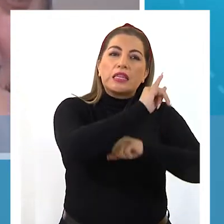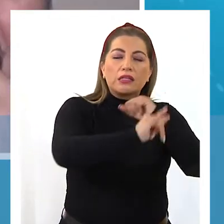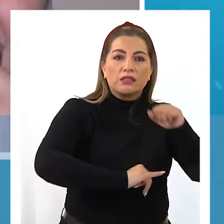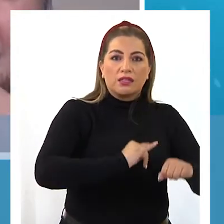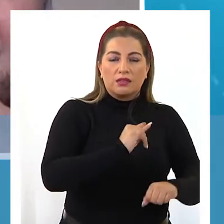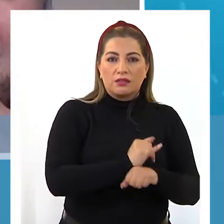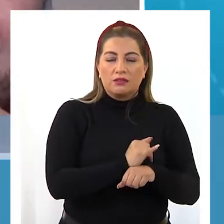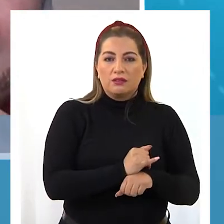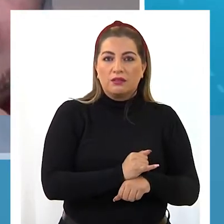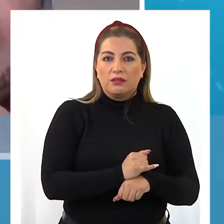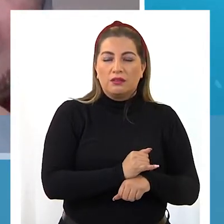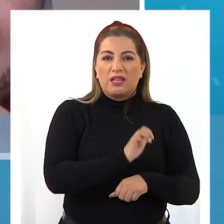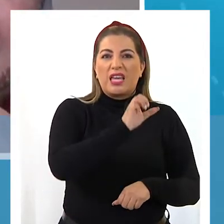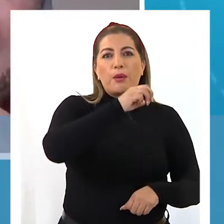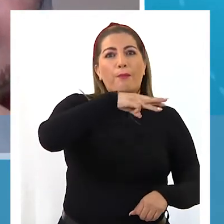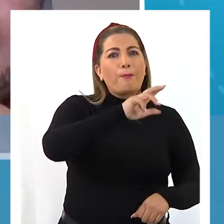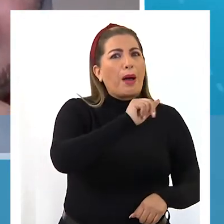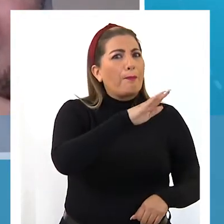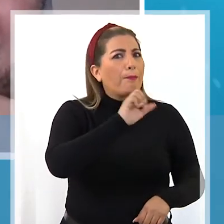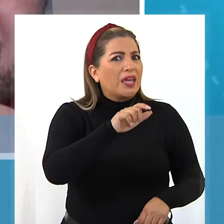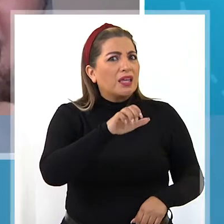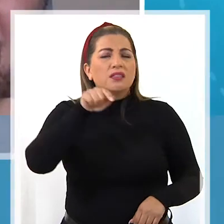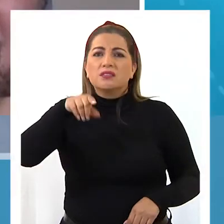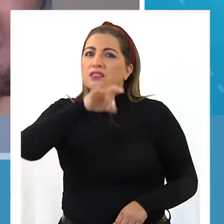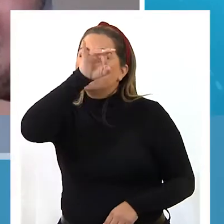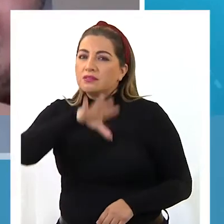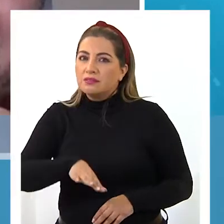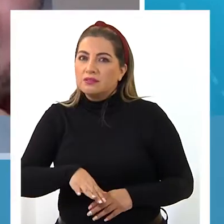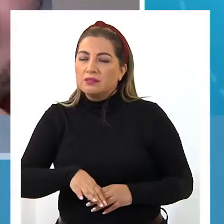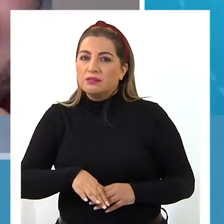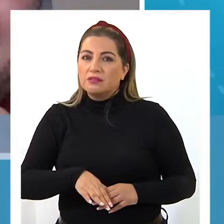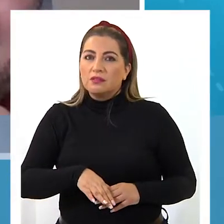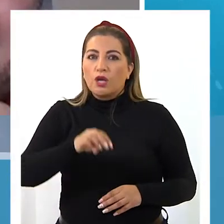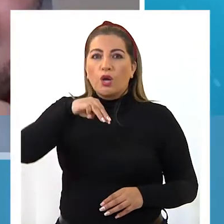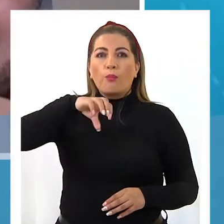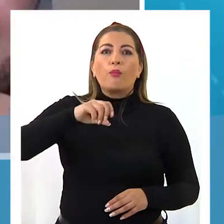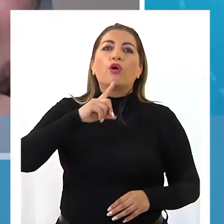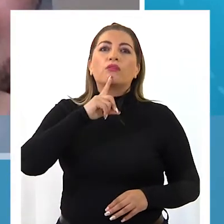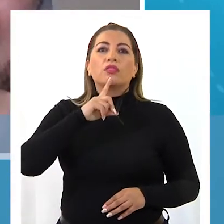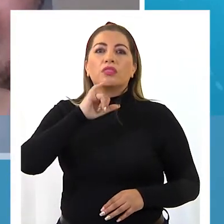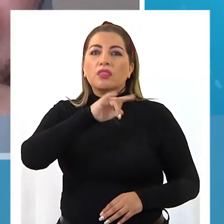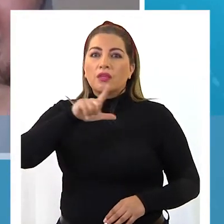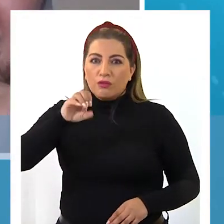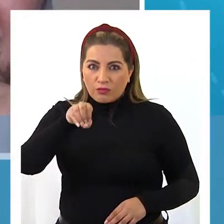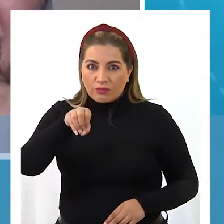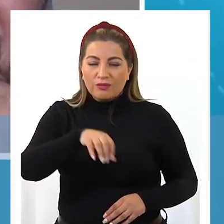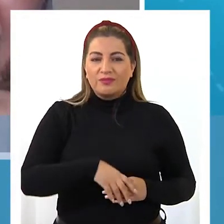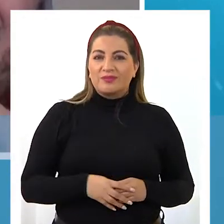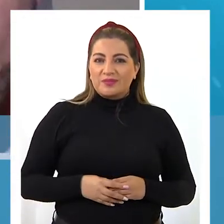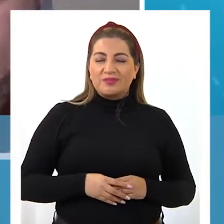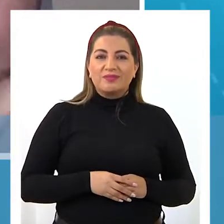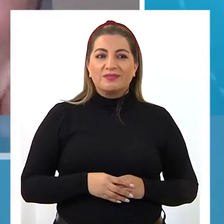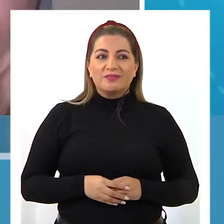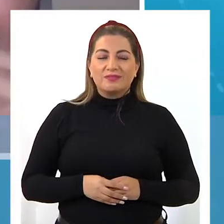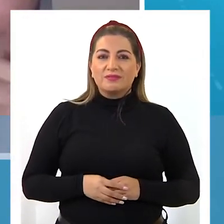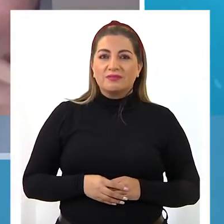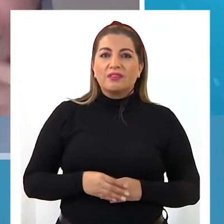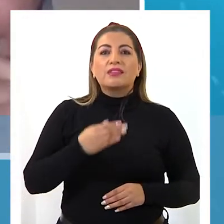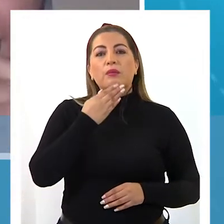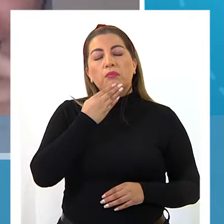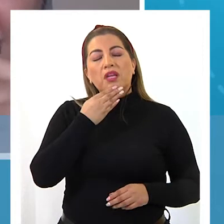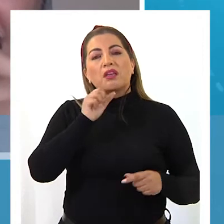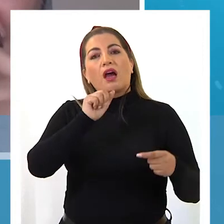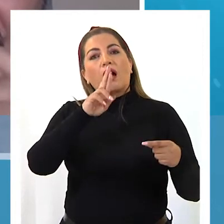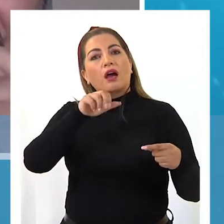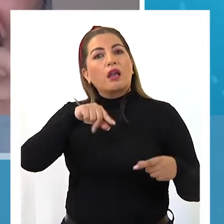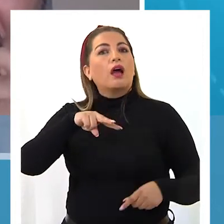Internacional, Mbappé. Y chileno, me gusta Montillo. Montillo. Aránguiz, me dijiste